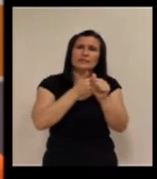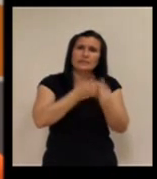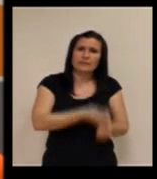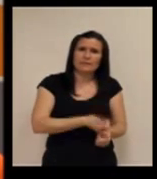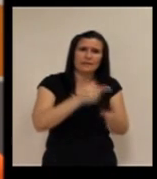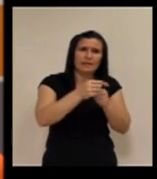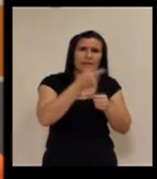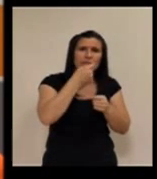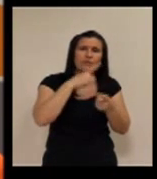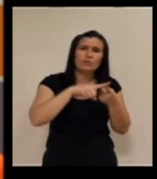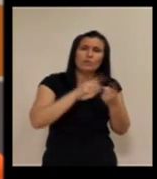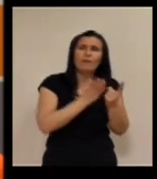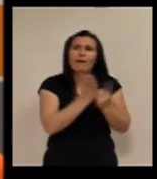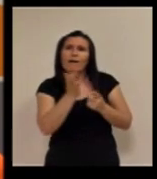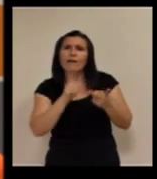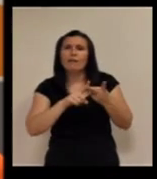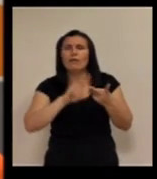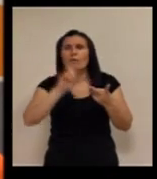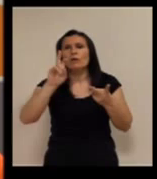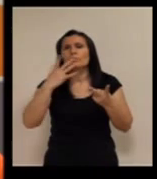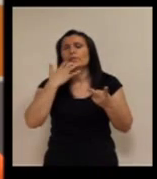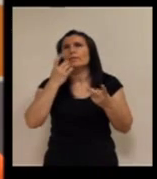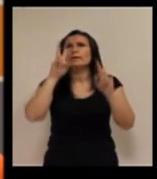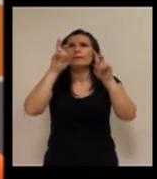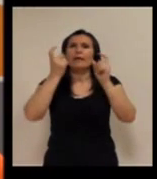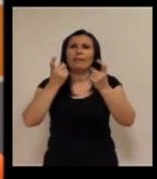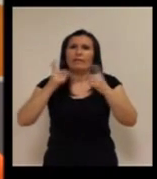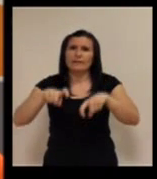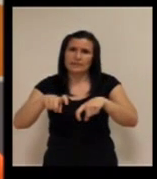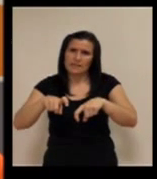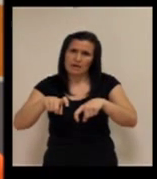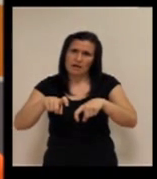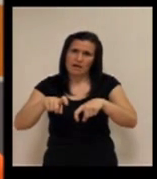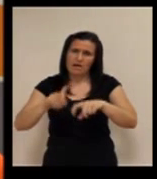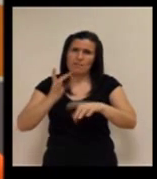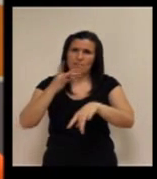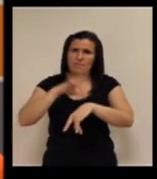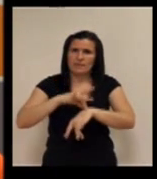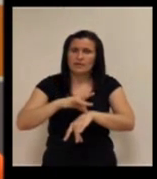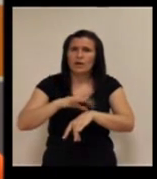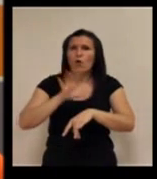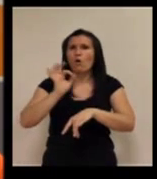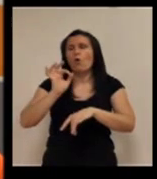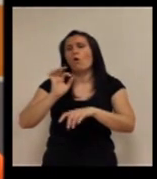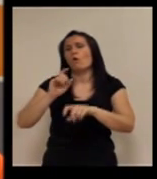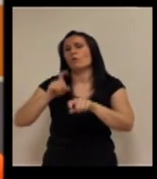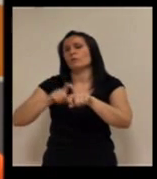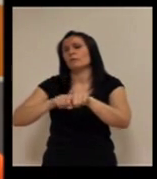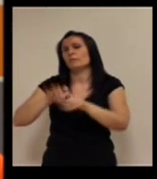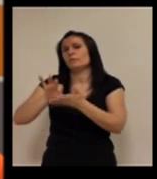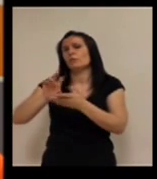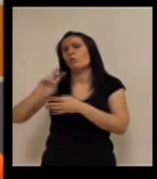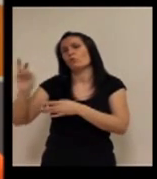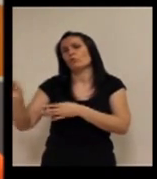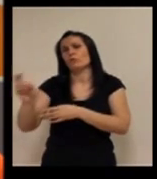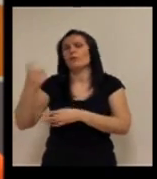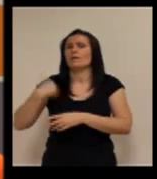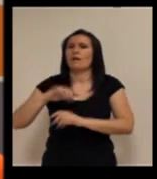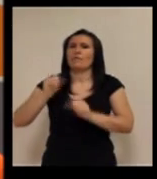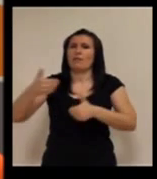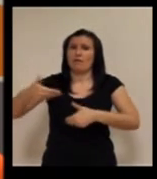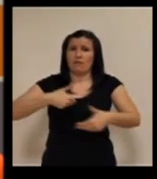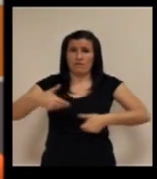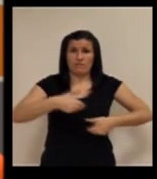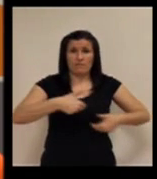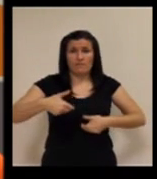aparte del seguimiento de la medicación pues a lo mejor la cita cita médica o otro tipo de